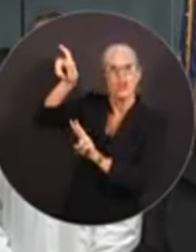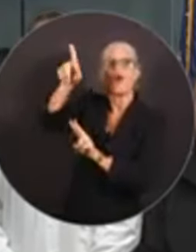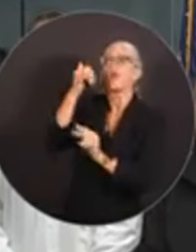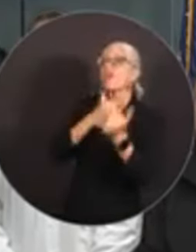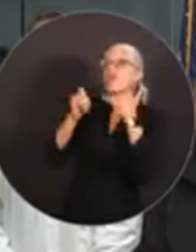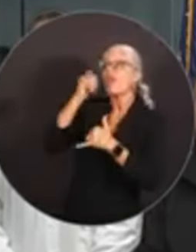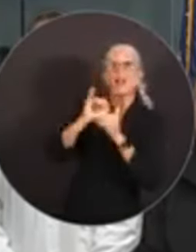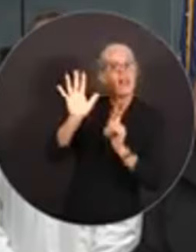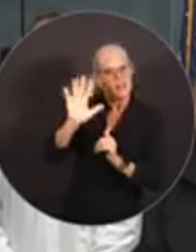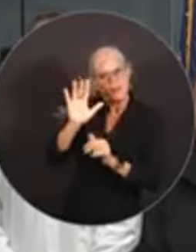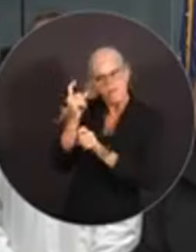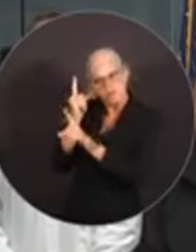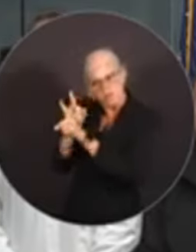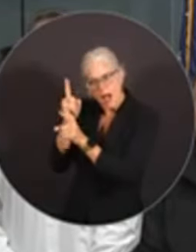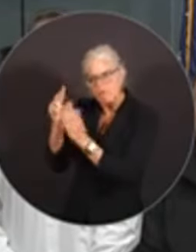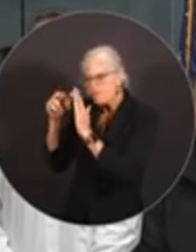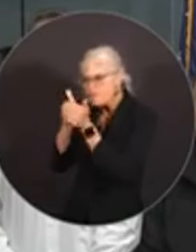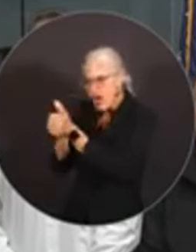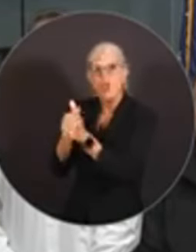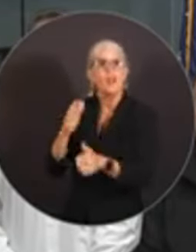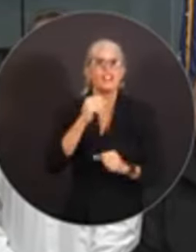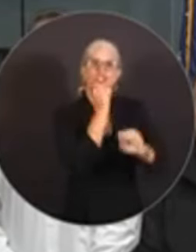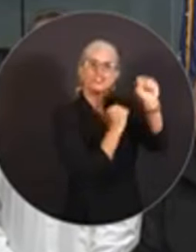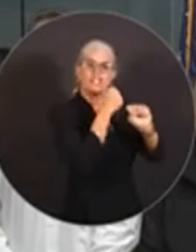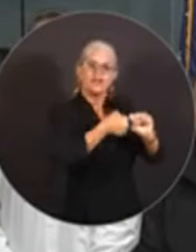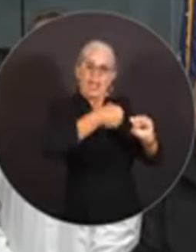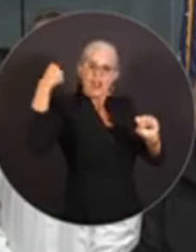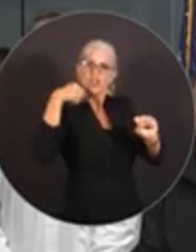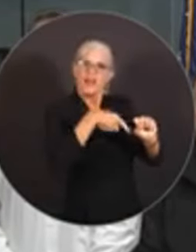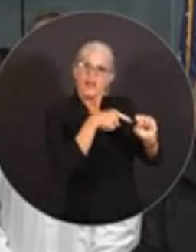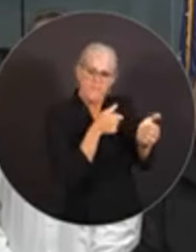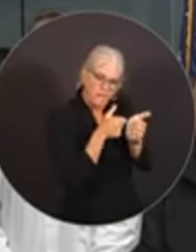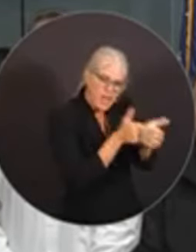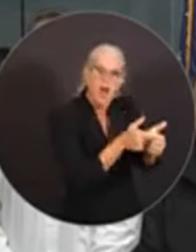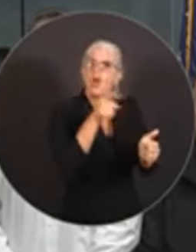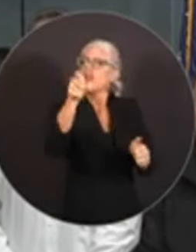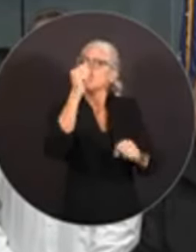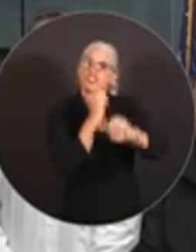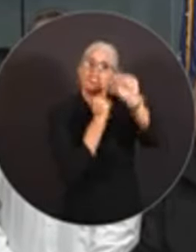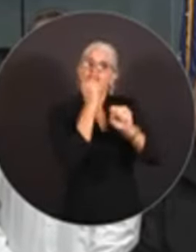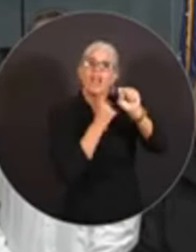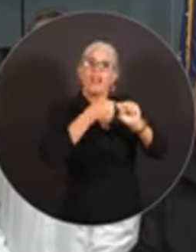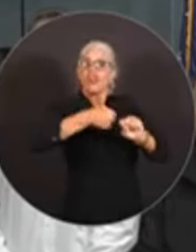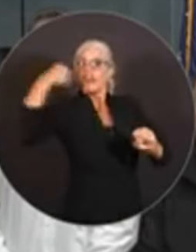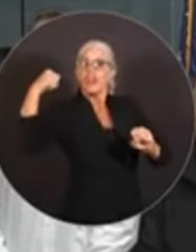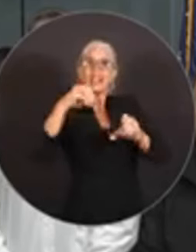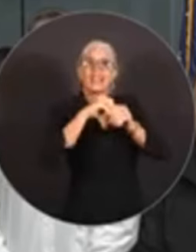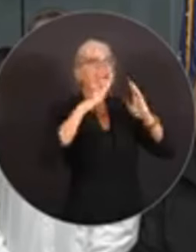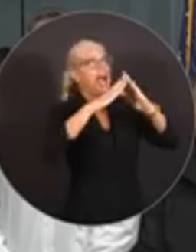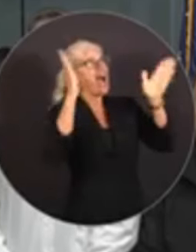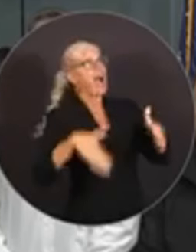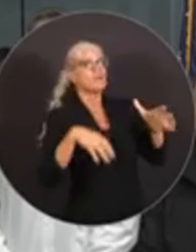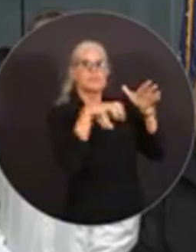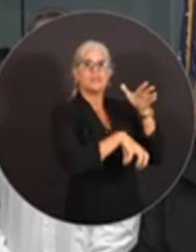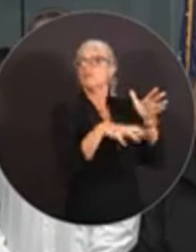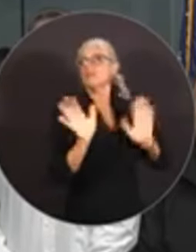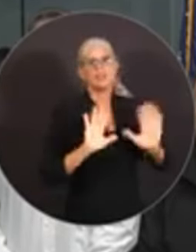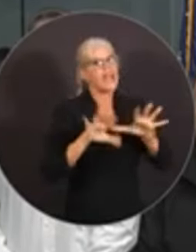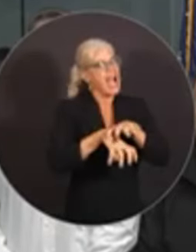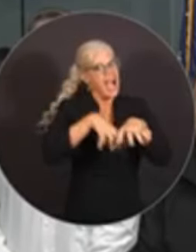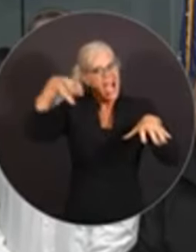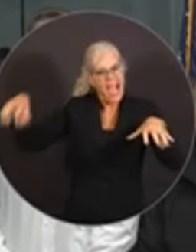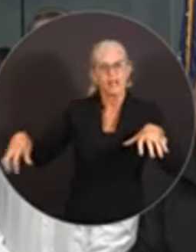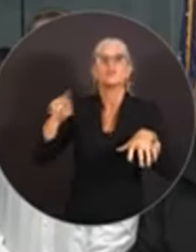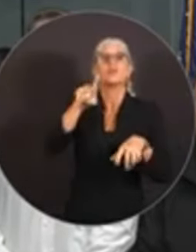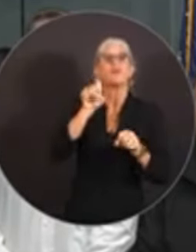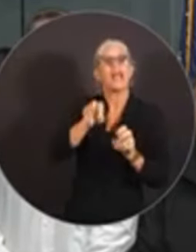cuidado con generadores. No ponen generadores adentro de sus casas. Debe estar afuera, a distancia de puertas y